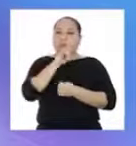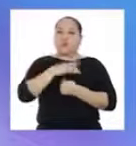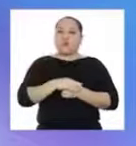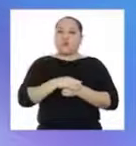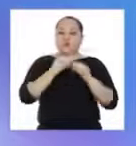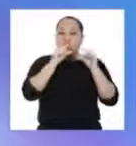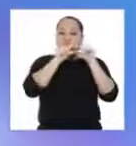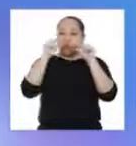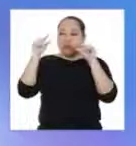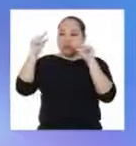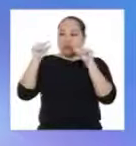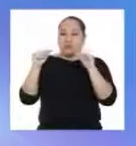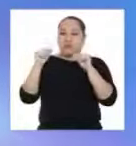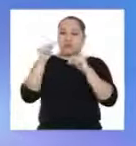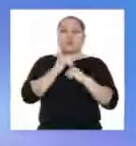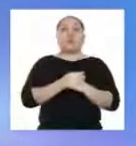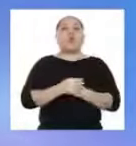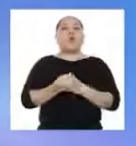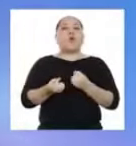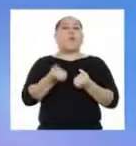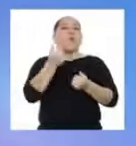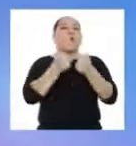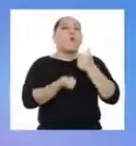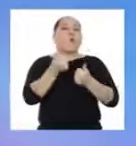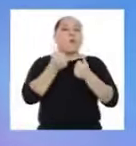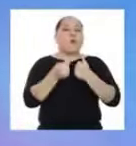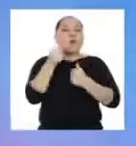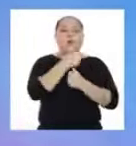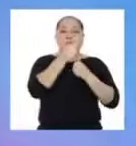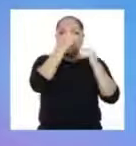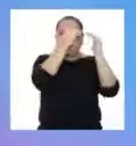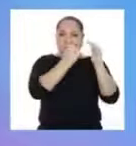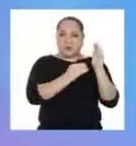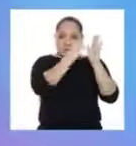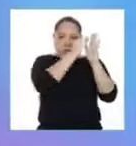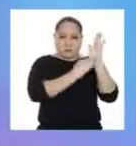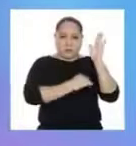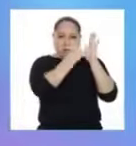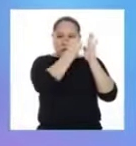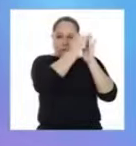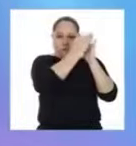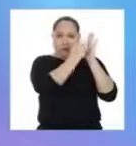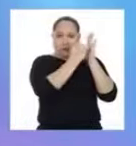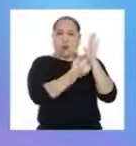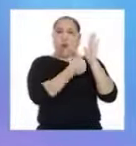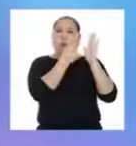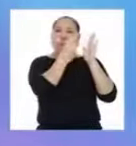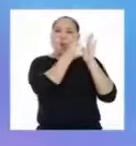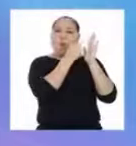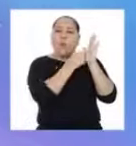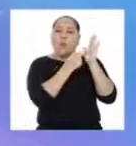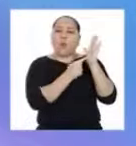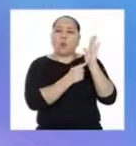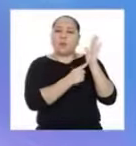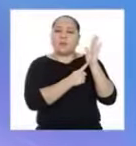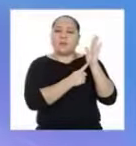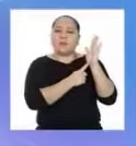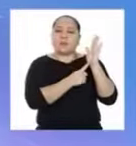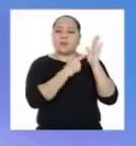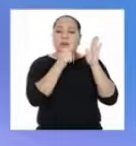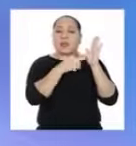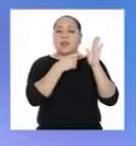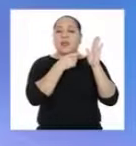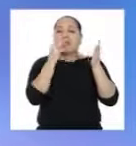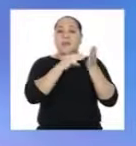un pictograma vertical para evidenciar cuál es mi género de película favorito. Como vemos, las